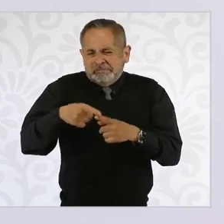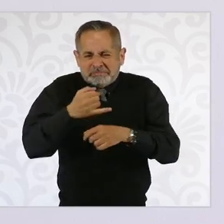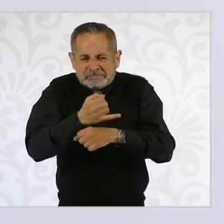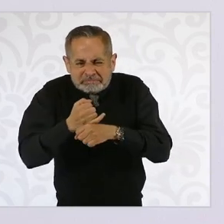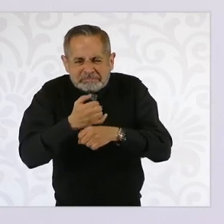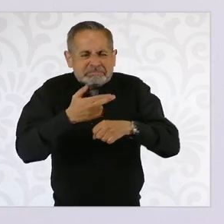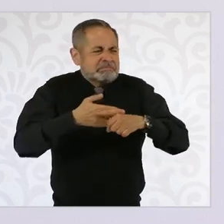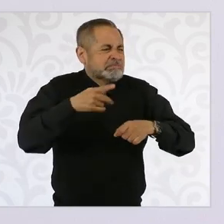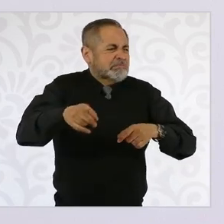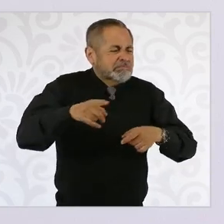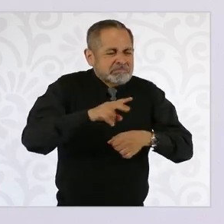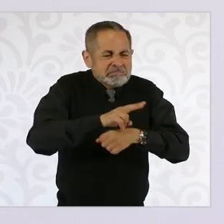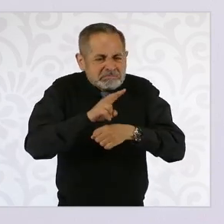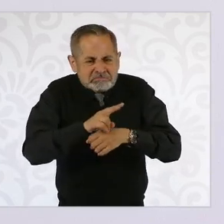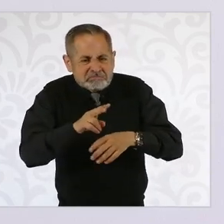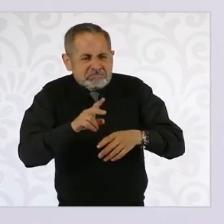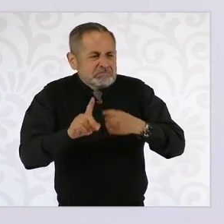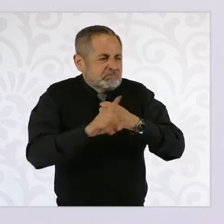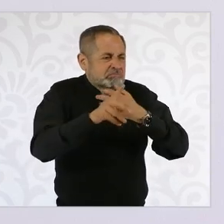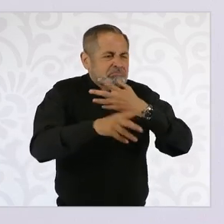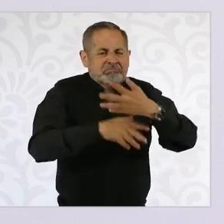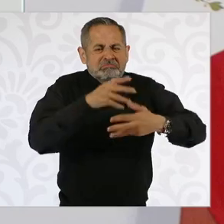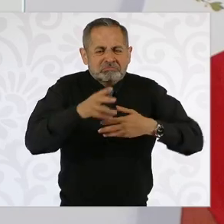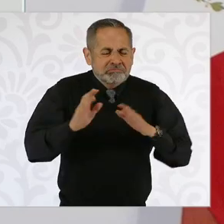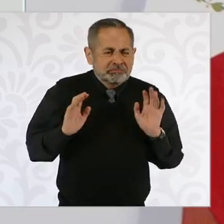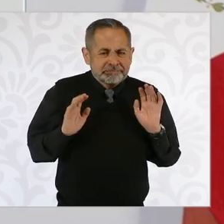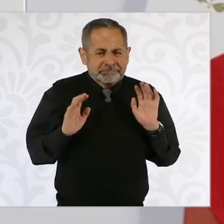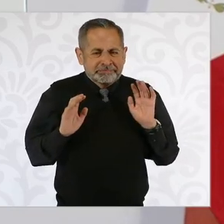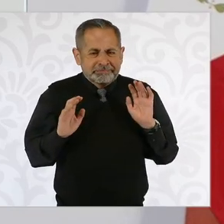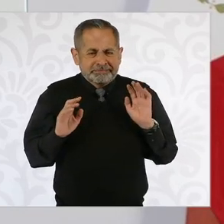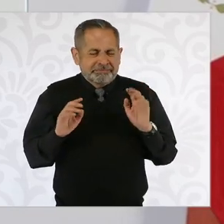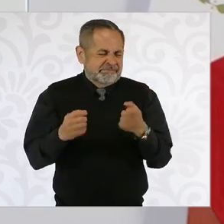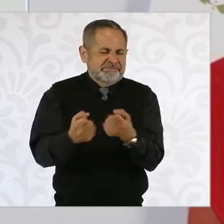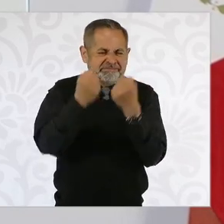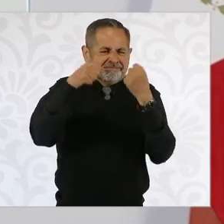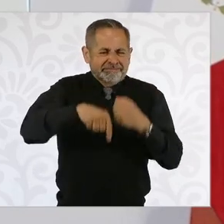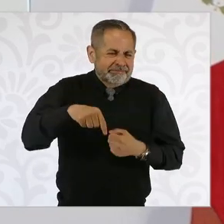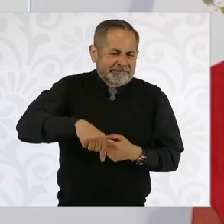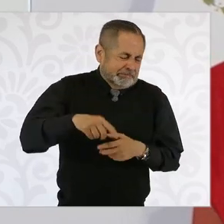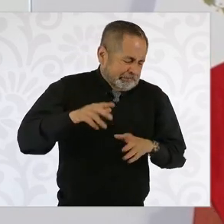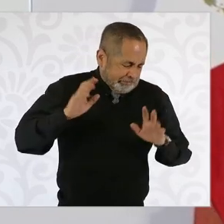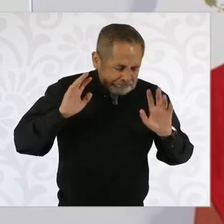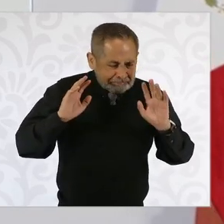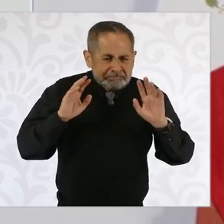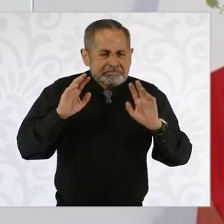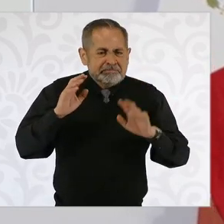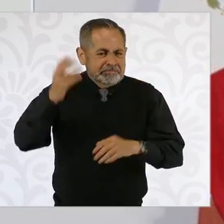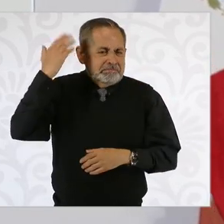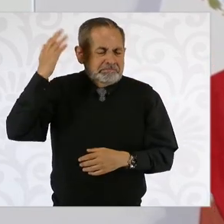vigilante que tuvo alguna situación de